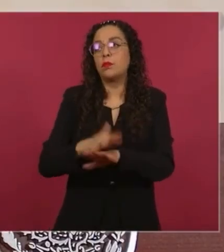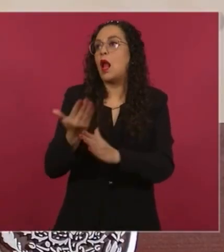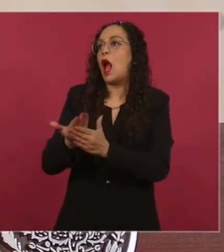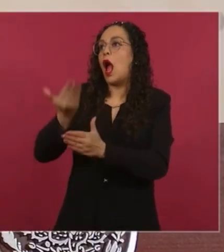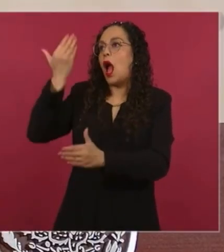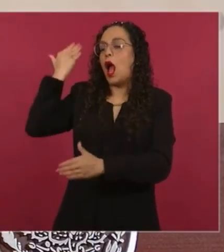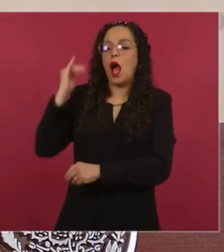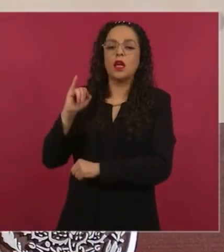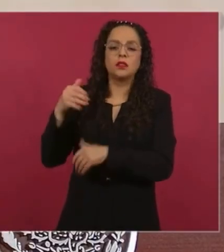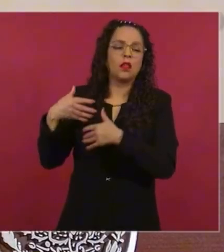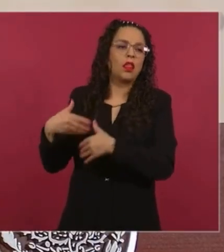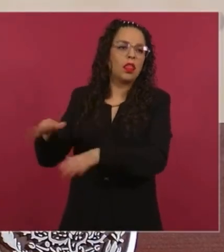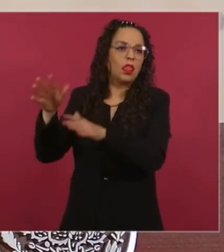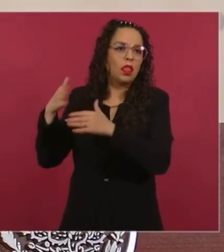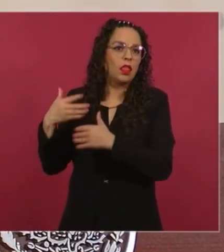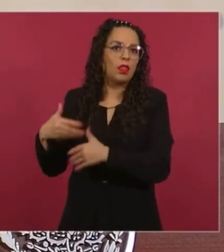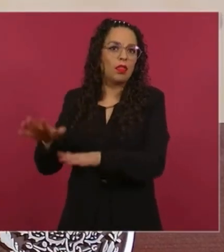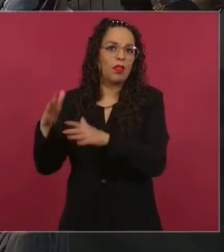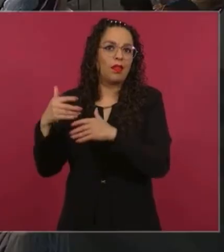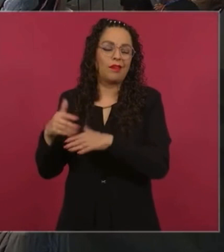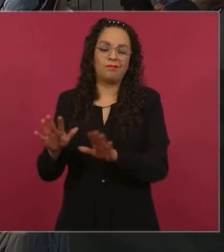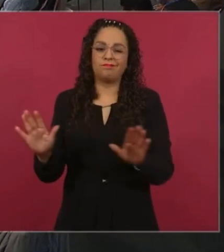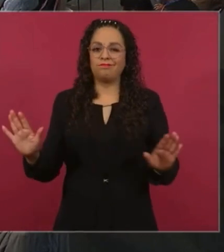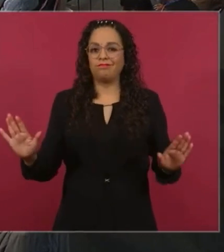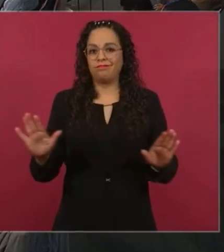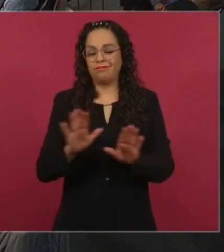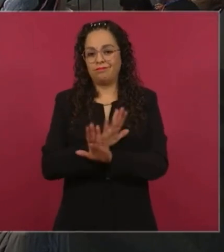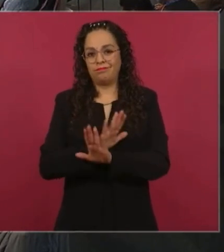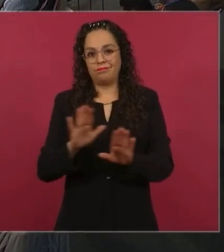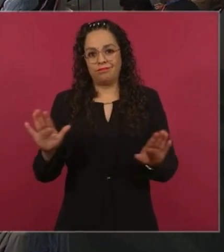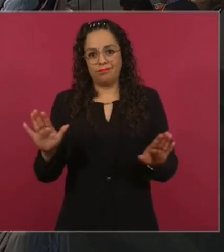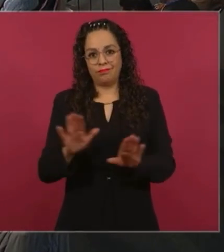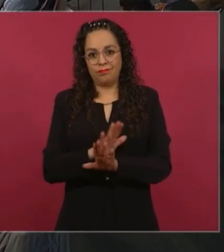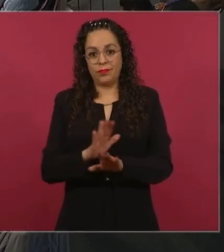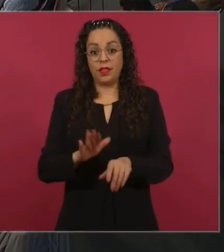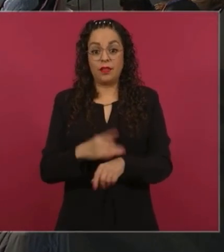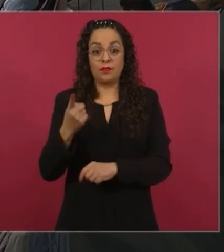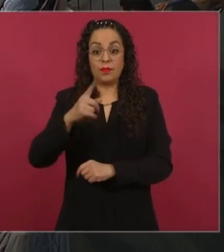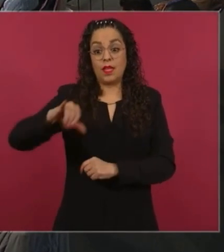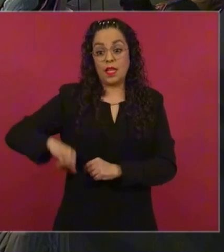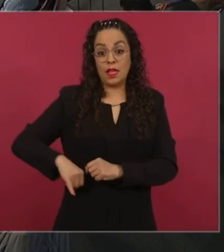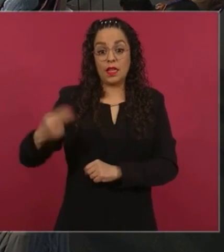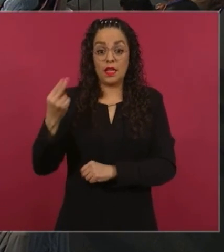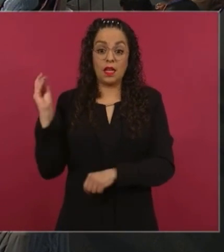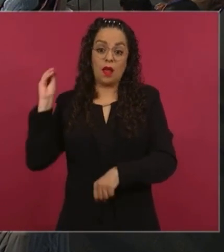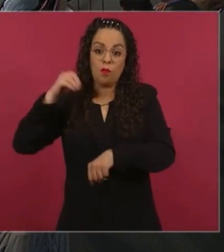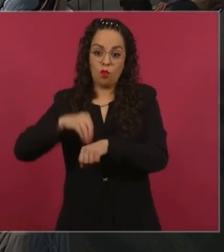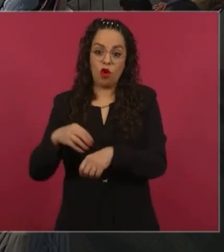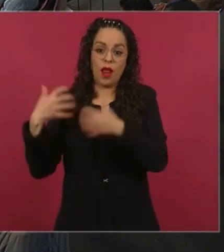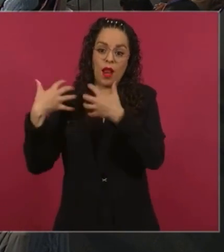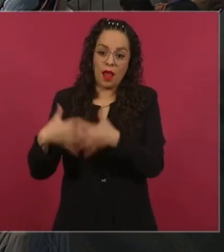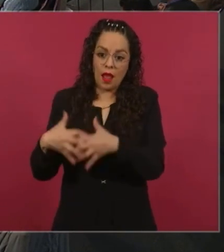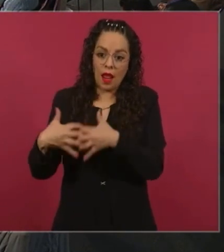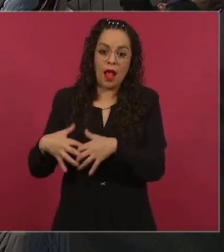aras de que había que industrializar y que había que crear empleos,